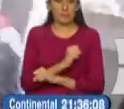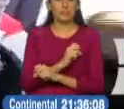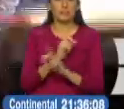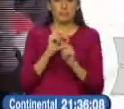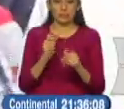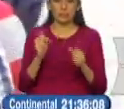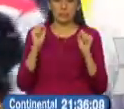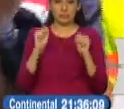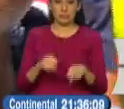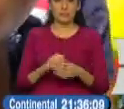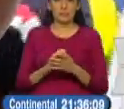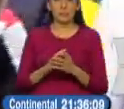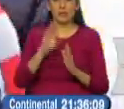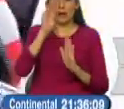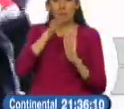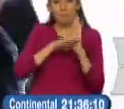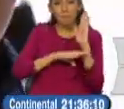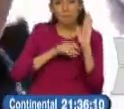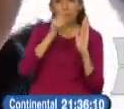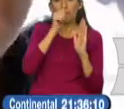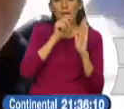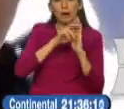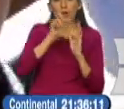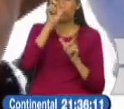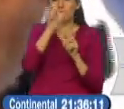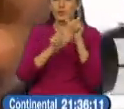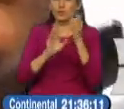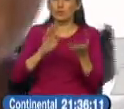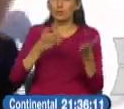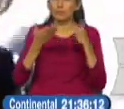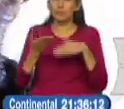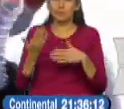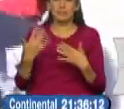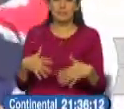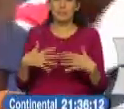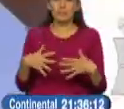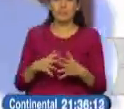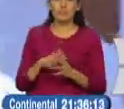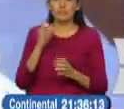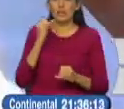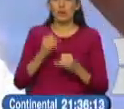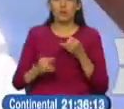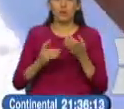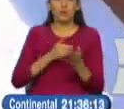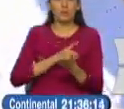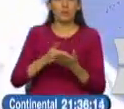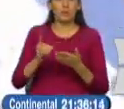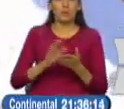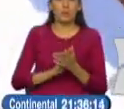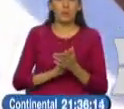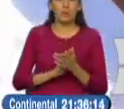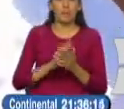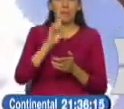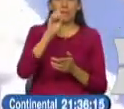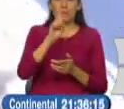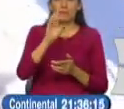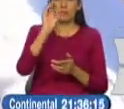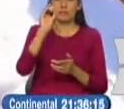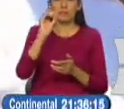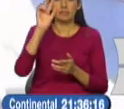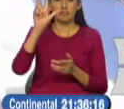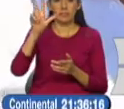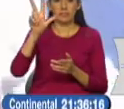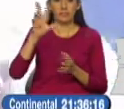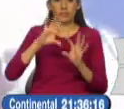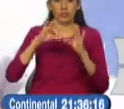las aguas, me acaban de confirmar que sí ha habido dos ahogados en las últimas semanas. 103 familias han sido evacuadas a la